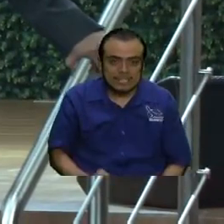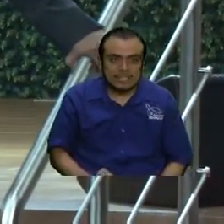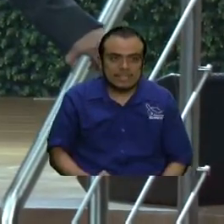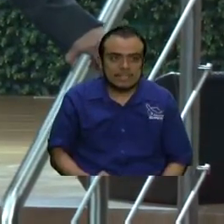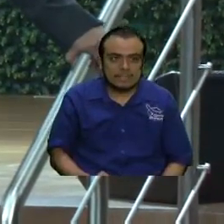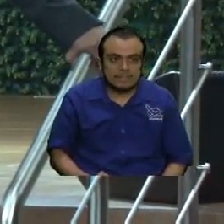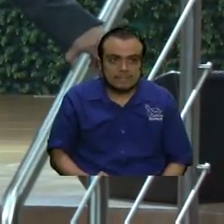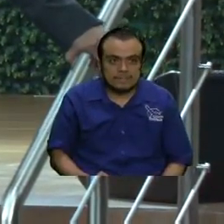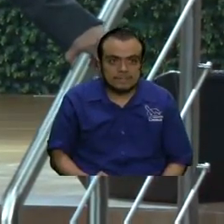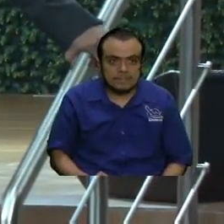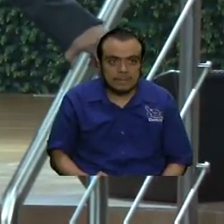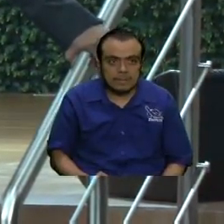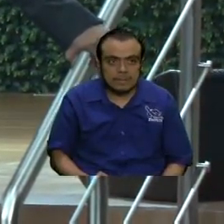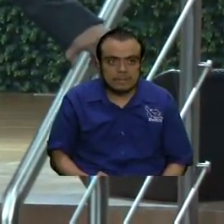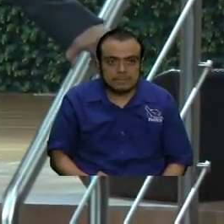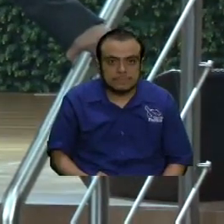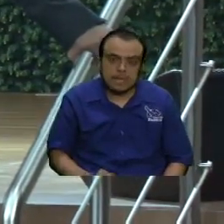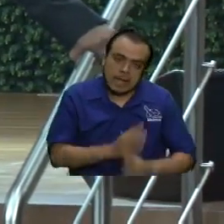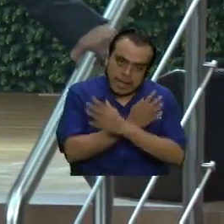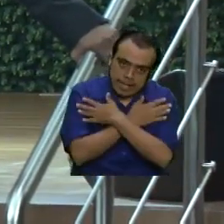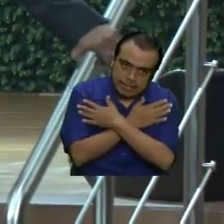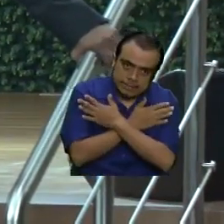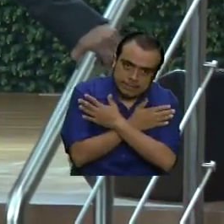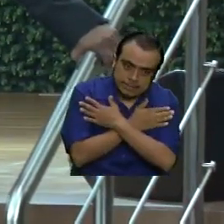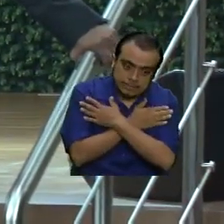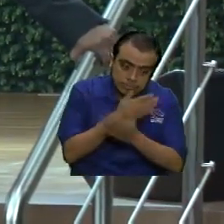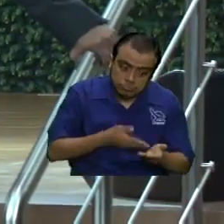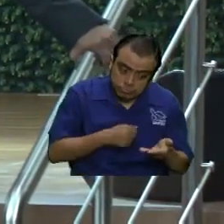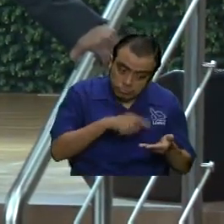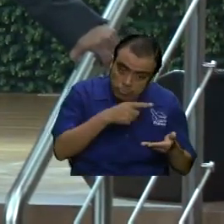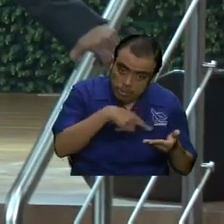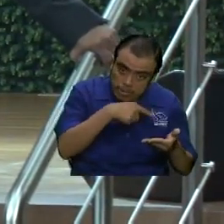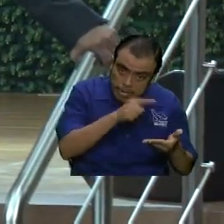le voy a mandar una felicitación a él